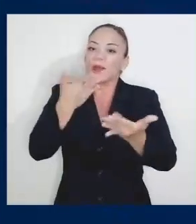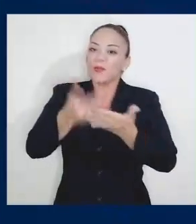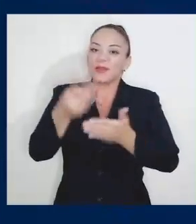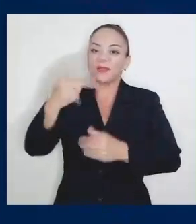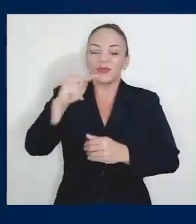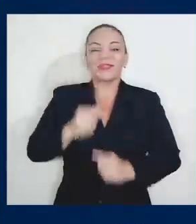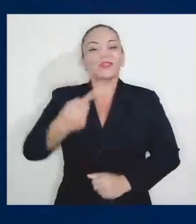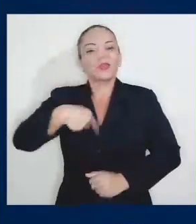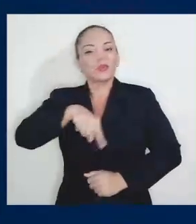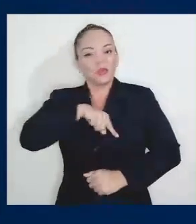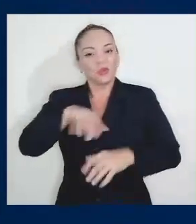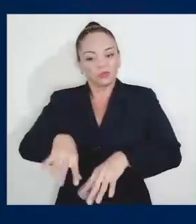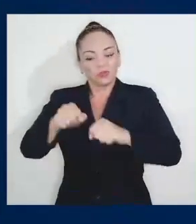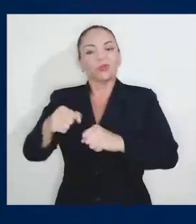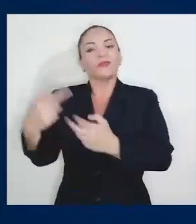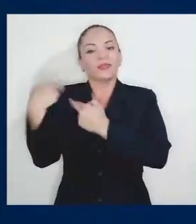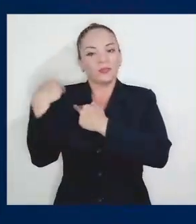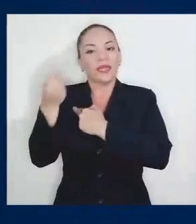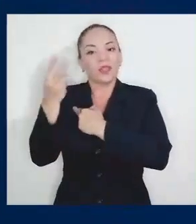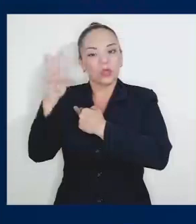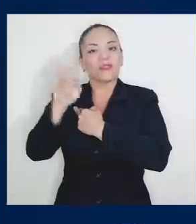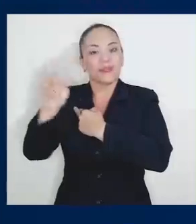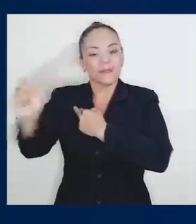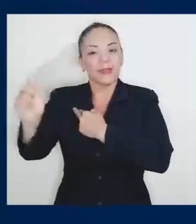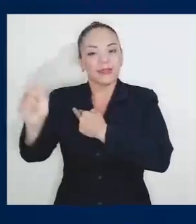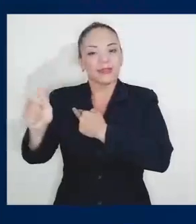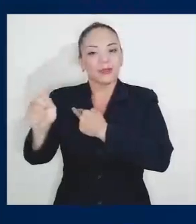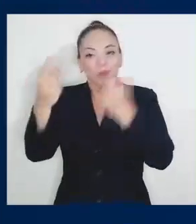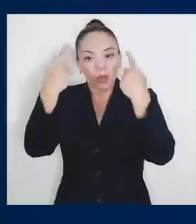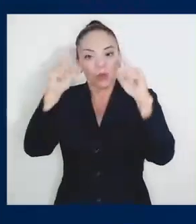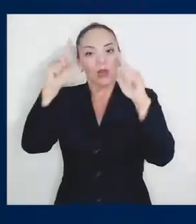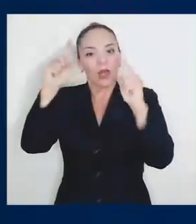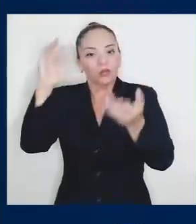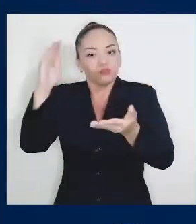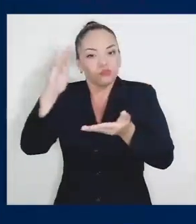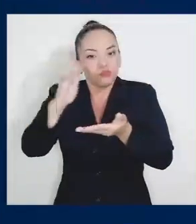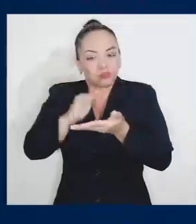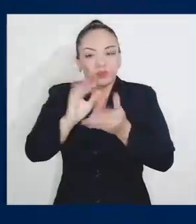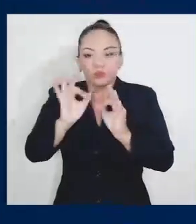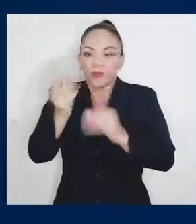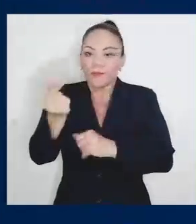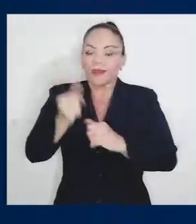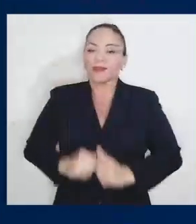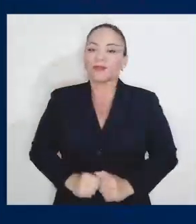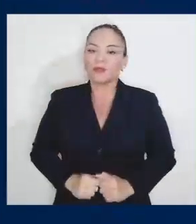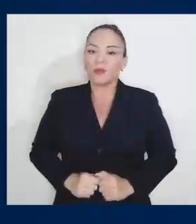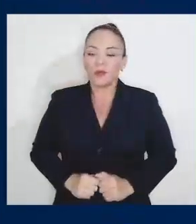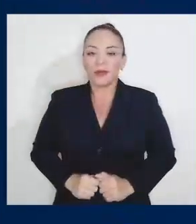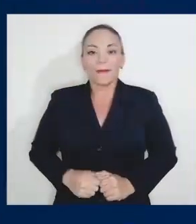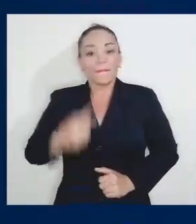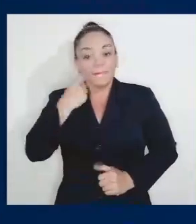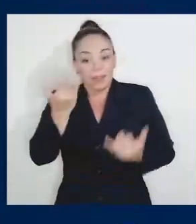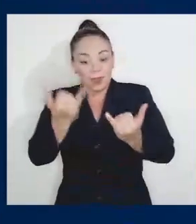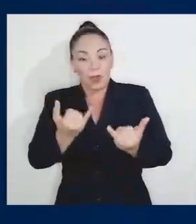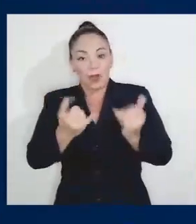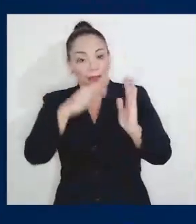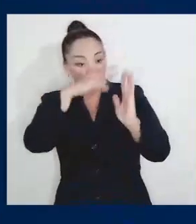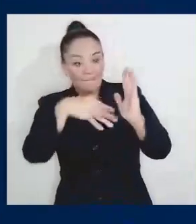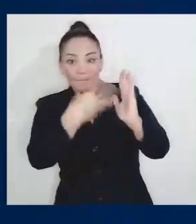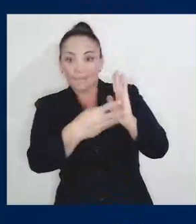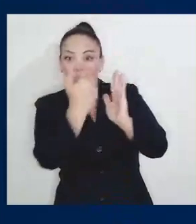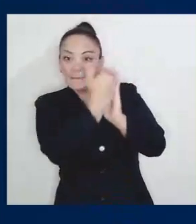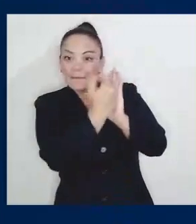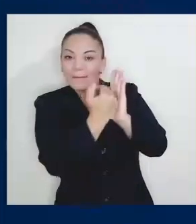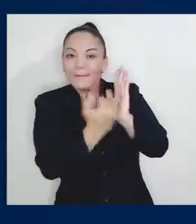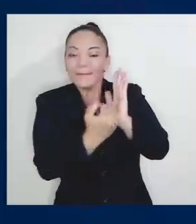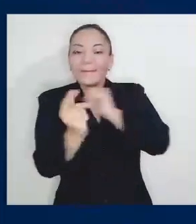responsabilidad hace 12 meses. Estamos en la parte de arriba de la tabla de los países que hemos logrado